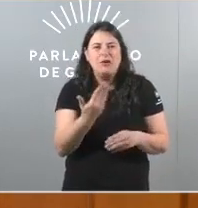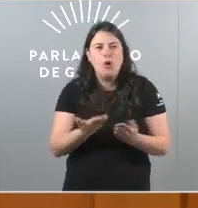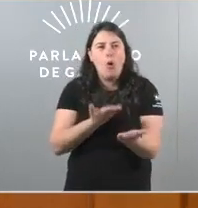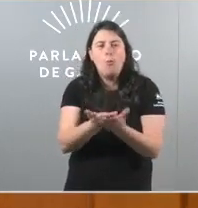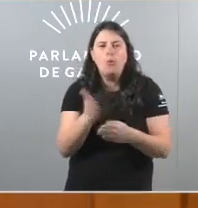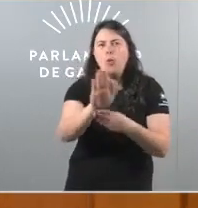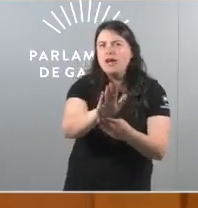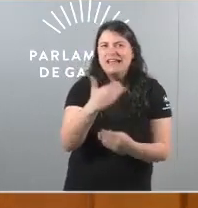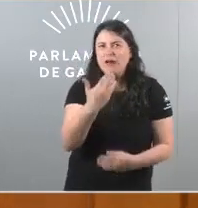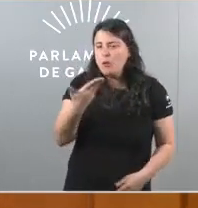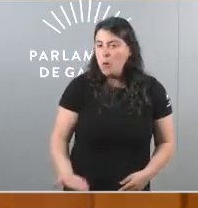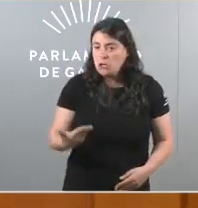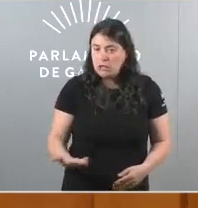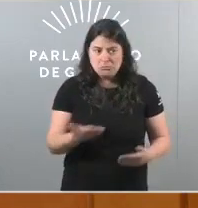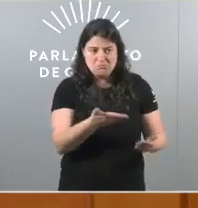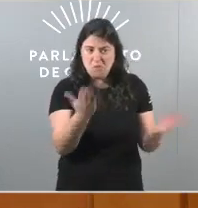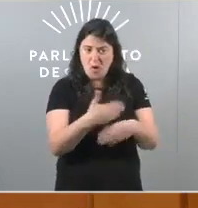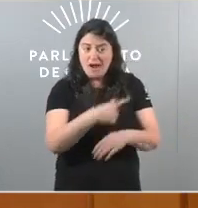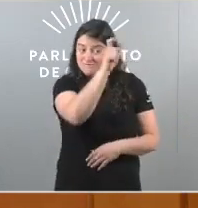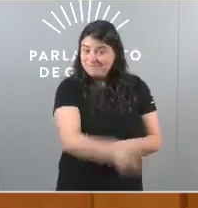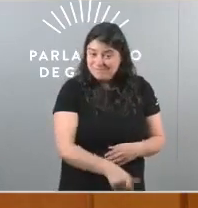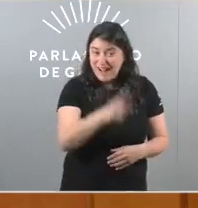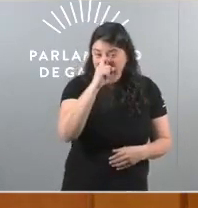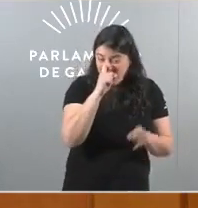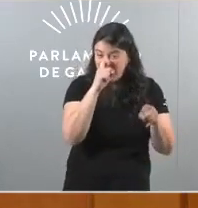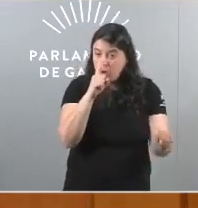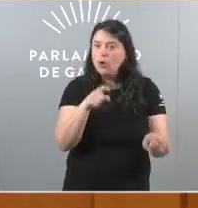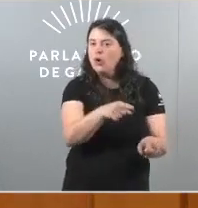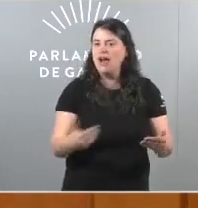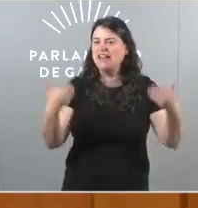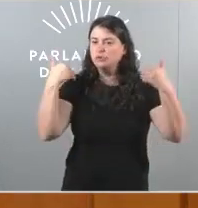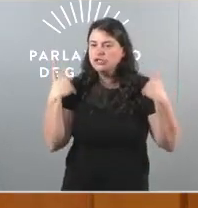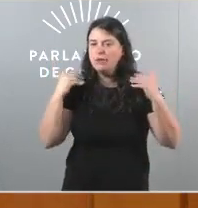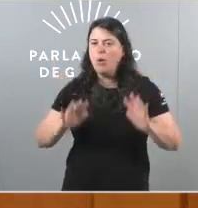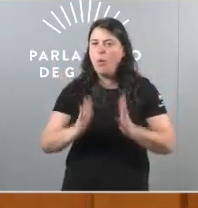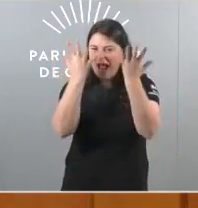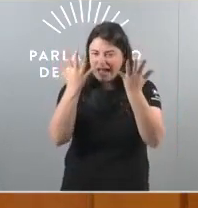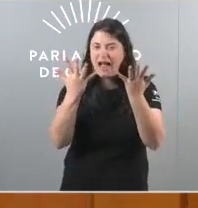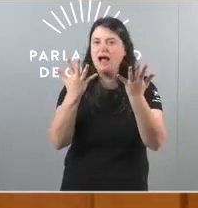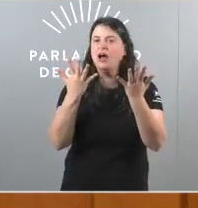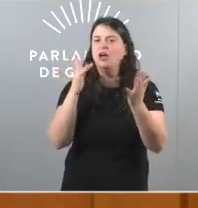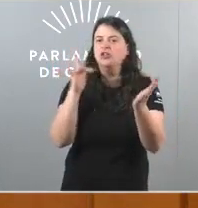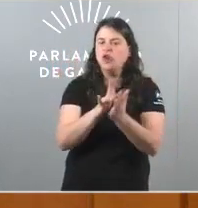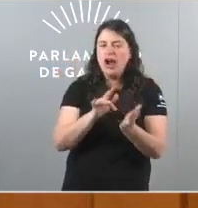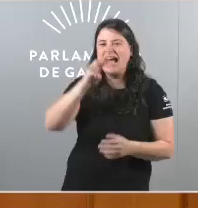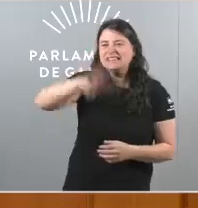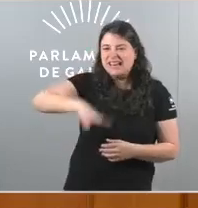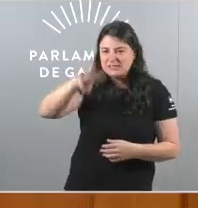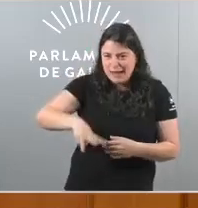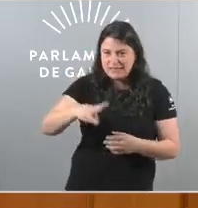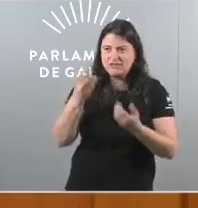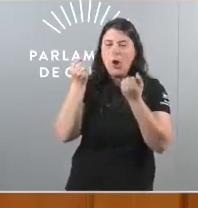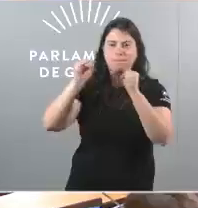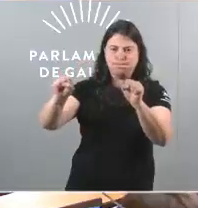relevante. A vostedes recordámolo por ser o responsable dunha folga que colapsou durante tres meses a justiza deste